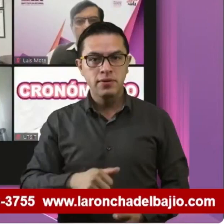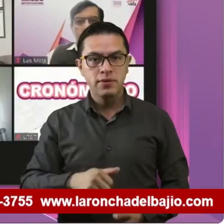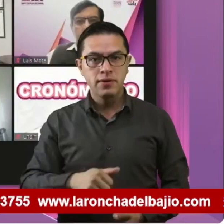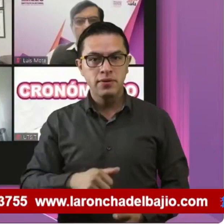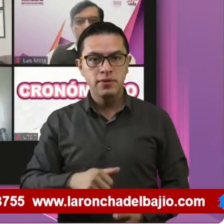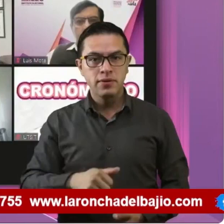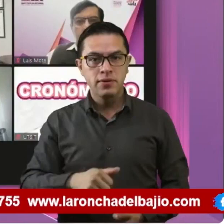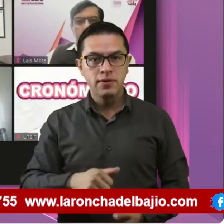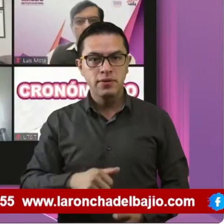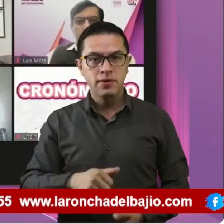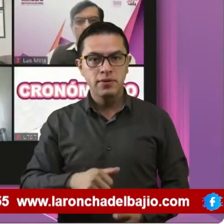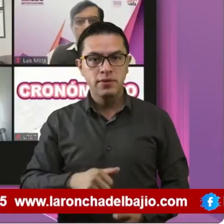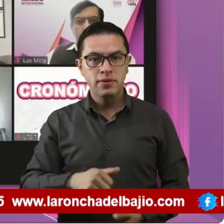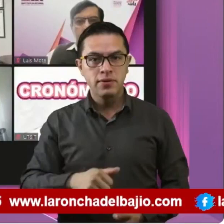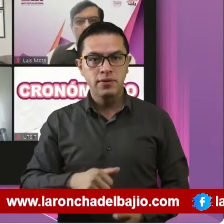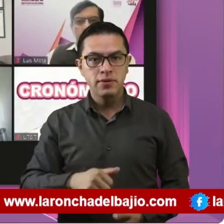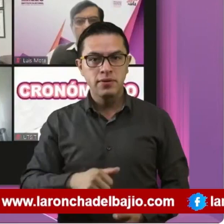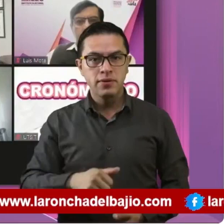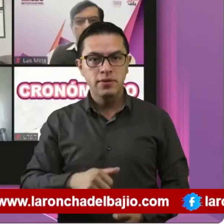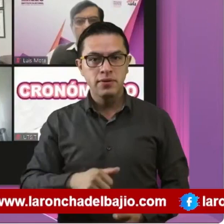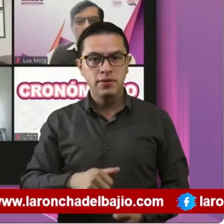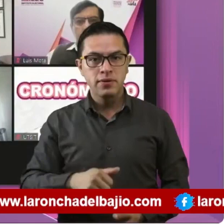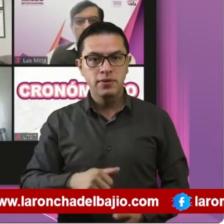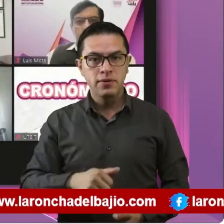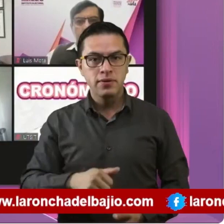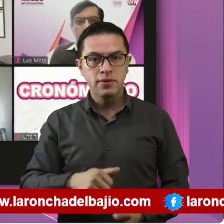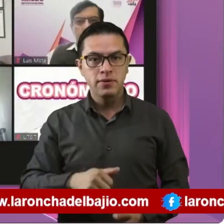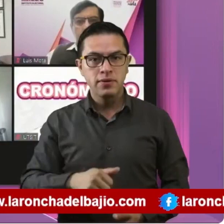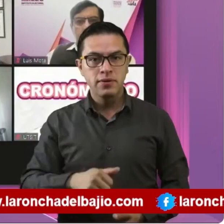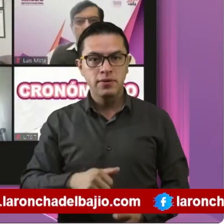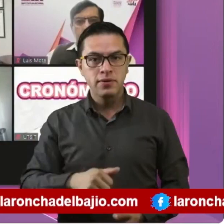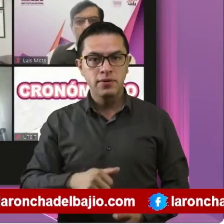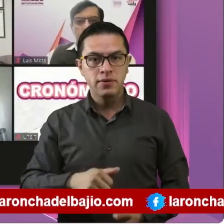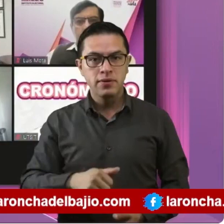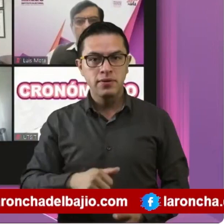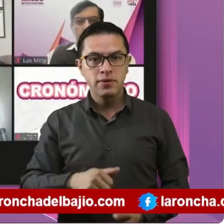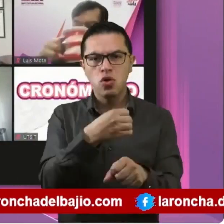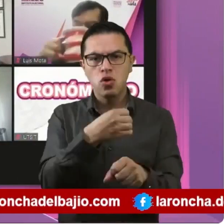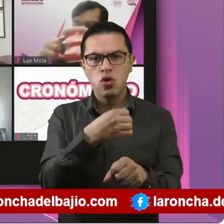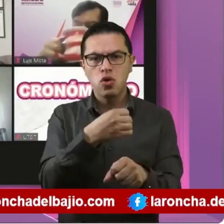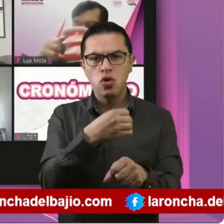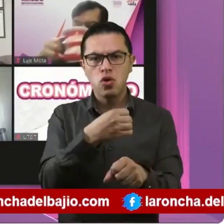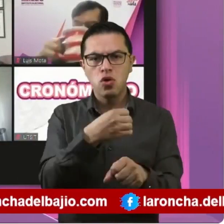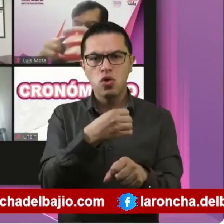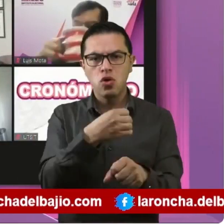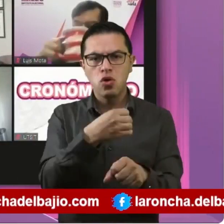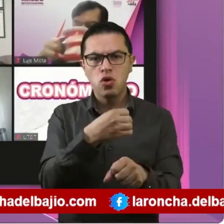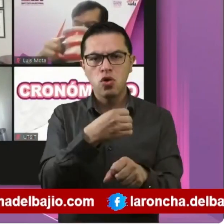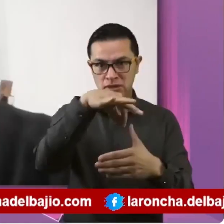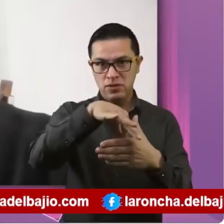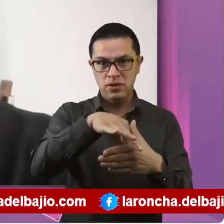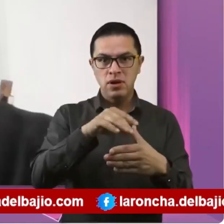tabuladores constan de tres apartados relativos a las que son las percepciones